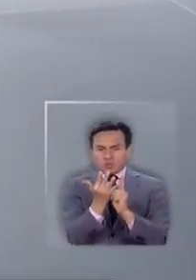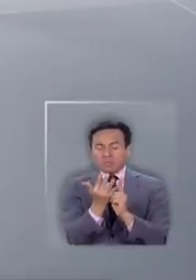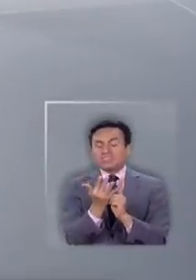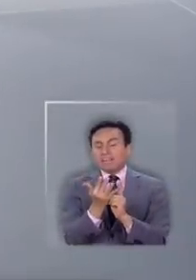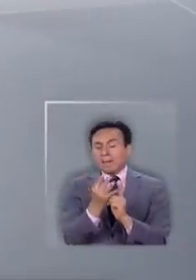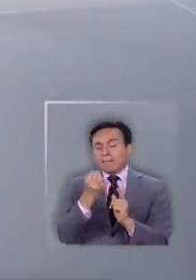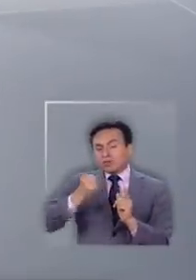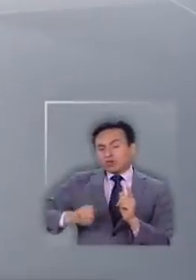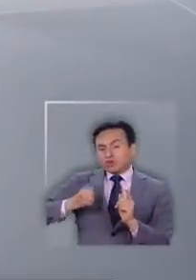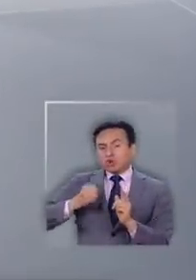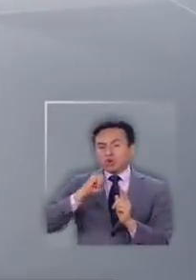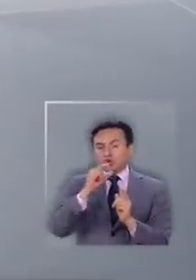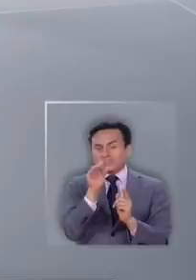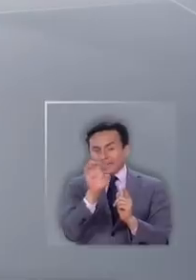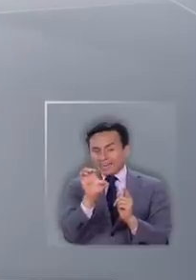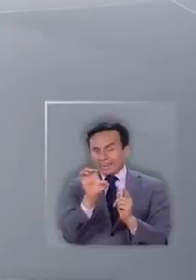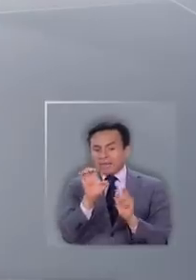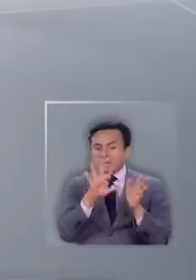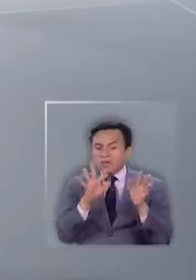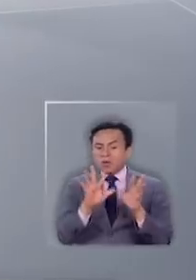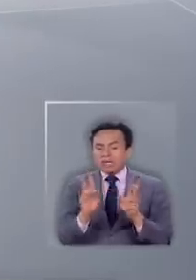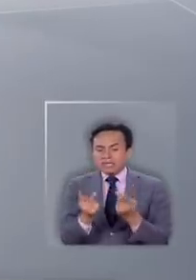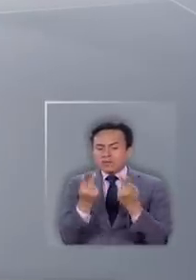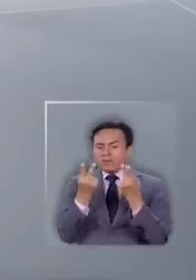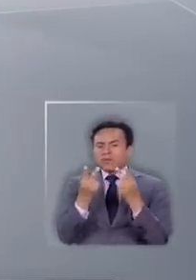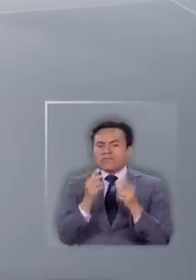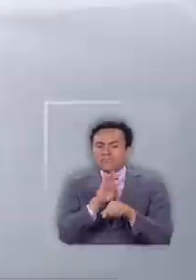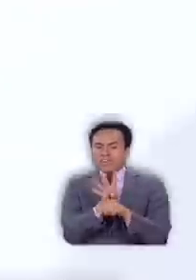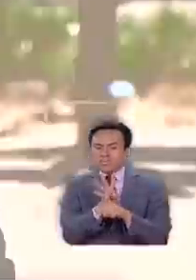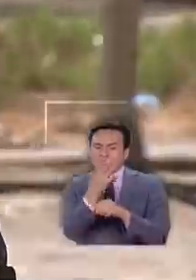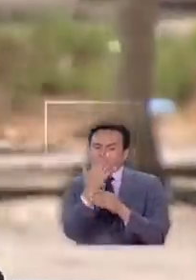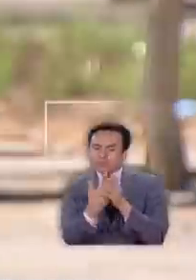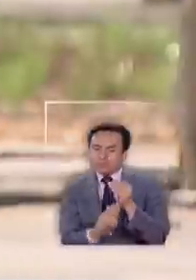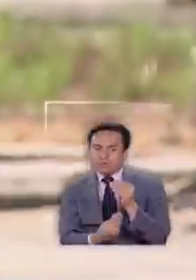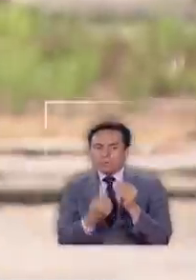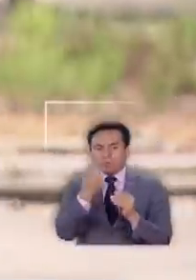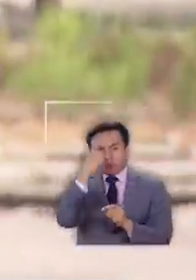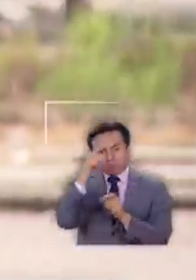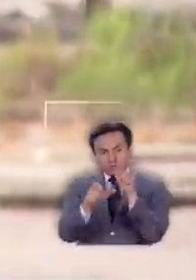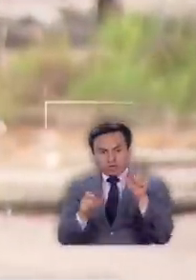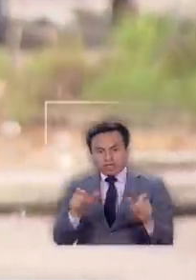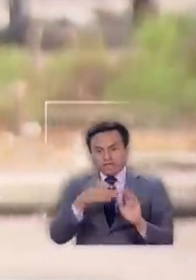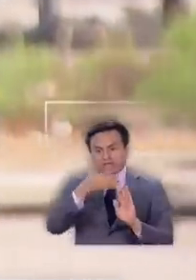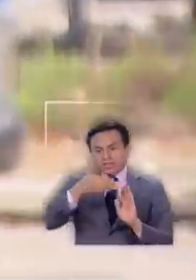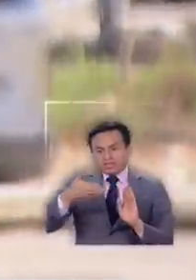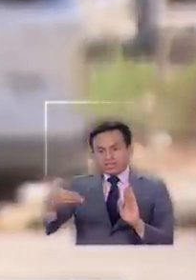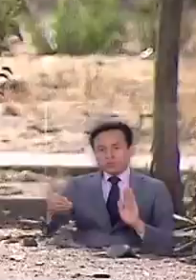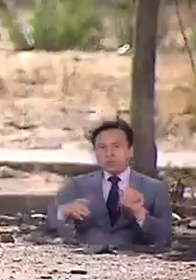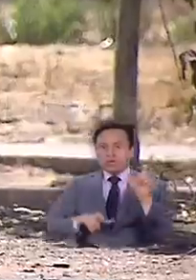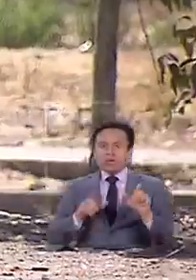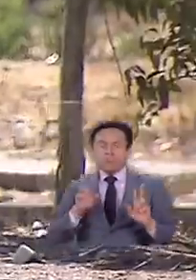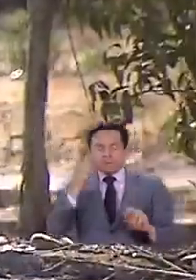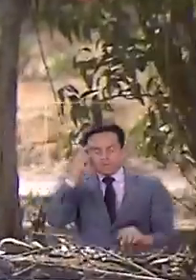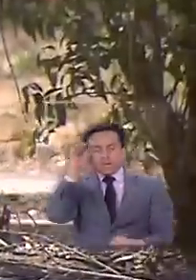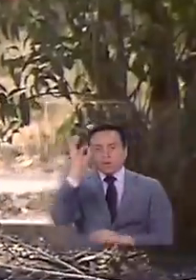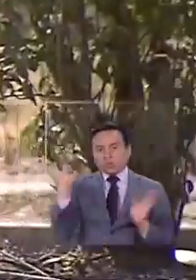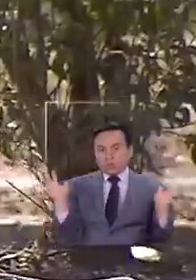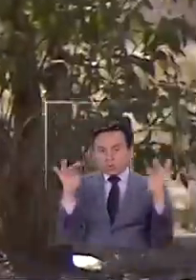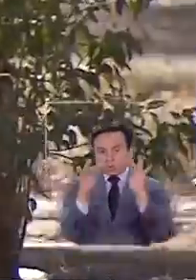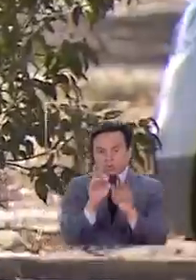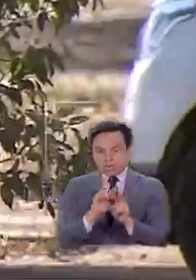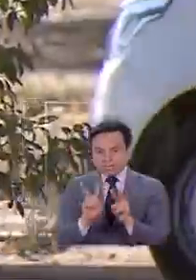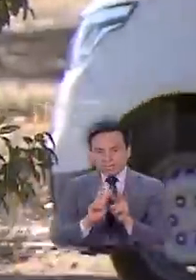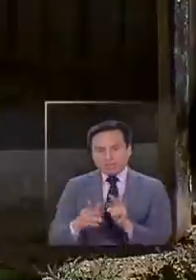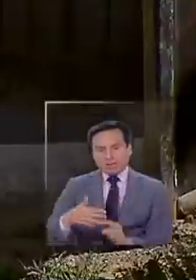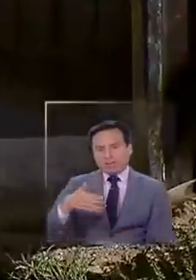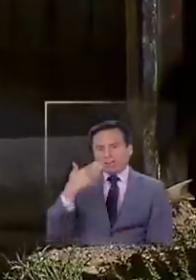del Pastor José Salgado espera que se recupere pronto del virus, mientras el resto de los vecinos espera que las reuniones que él